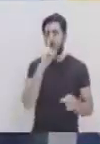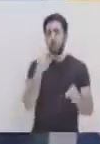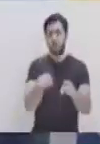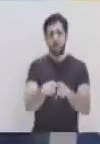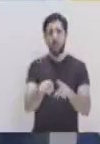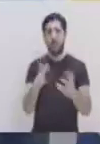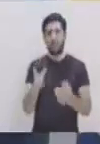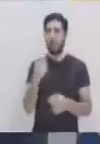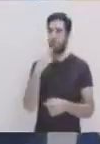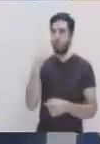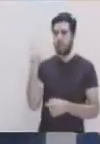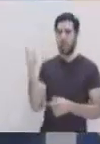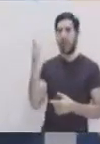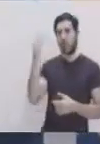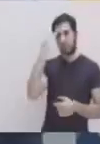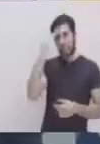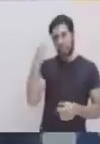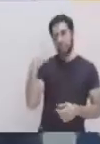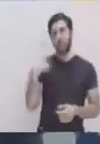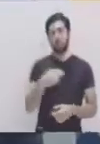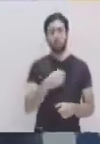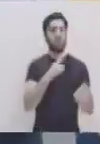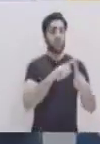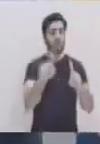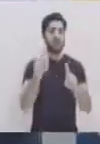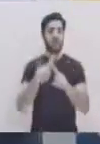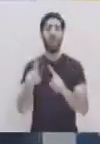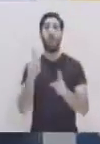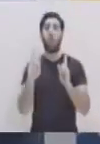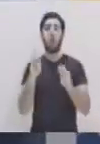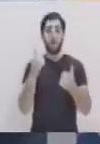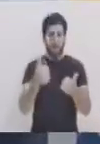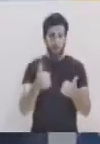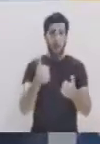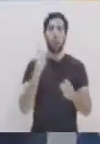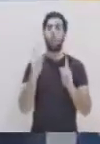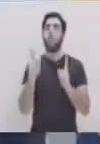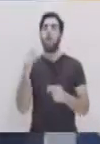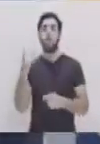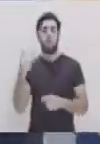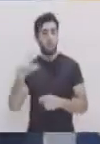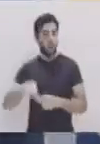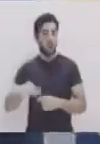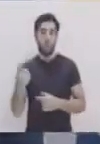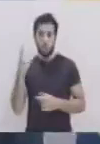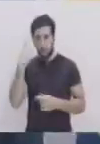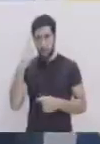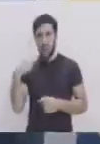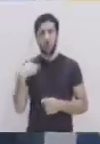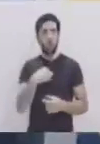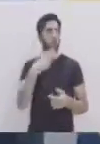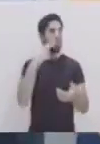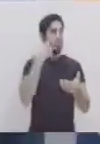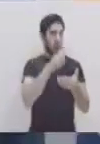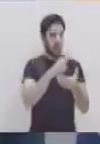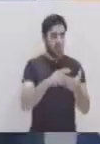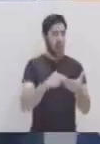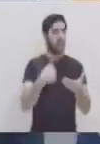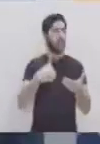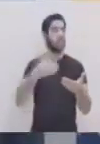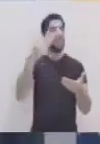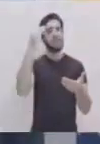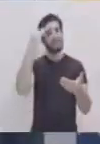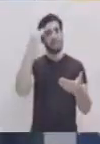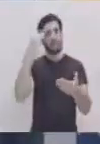también, como usted lo decía, saber diferenciar qué es bueno para nosotros y qué no, y aportar también, ¿verdad? También aportar nuestro